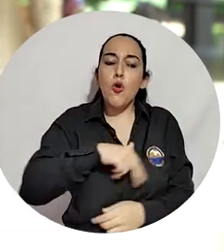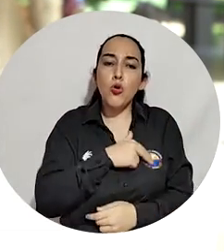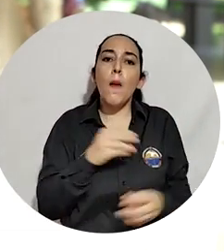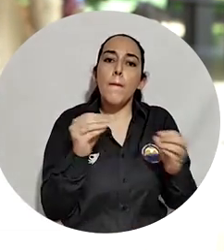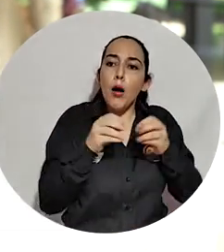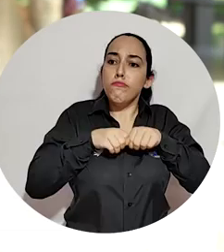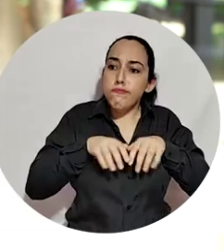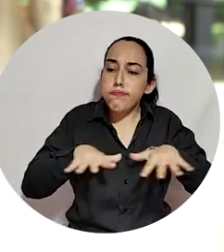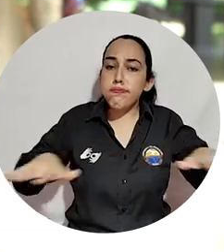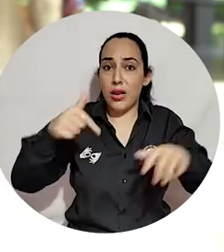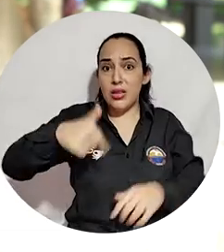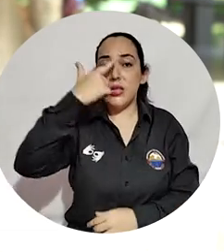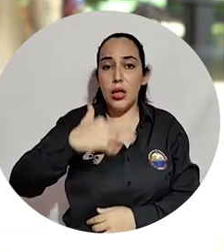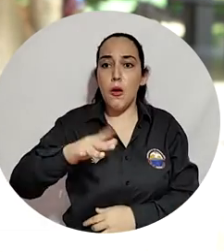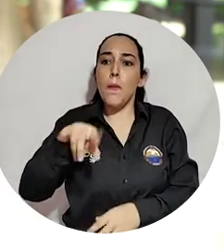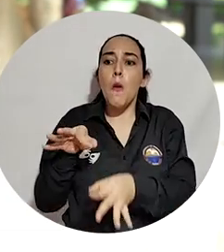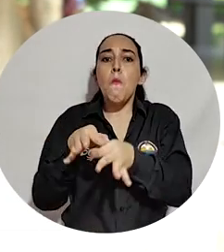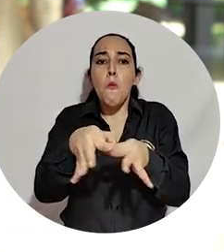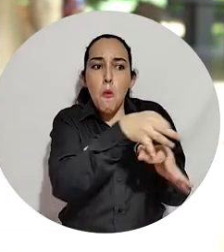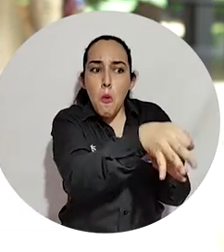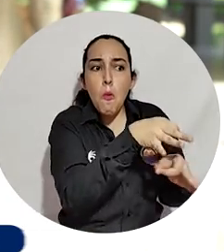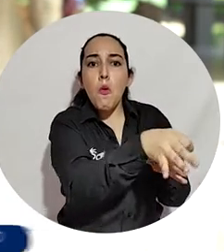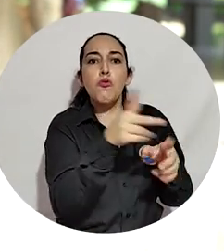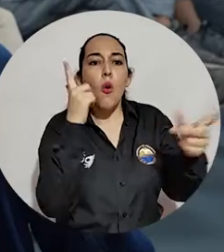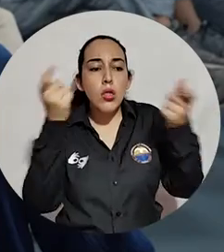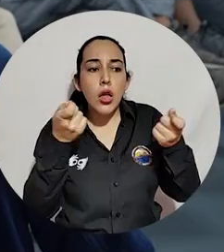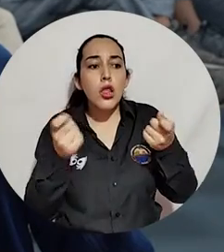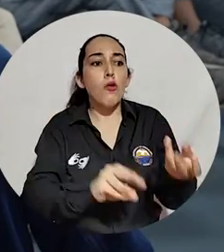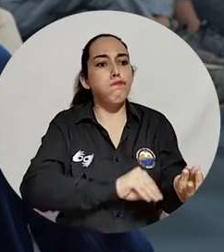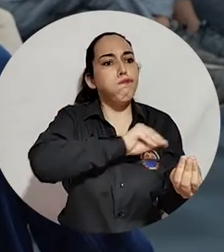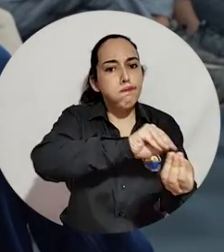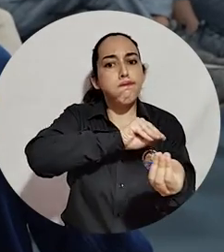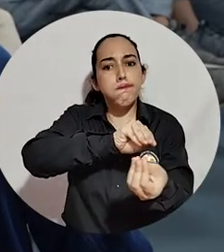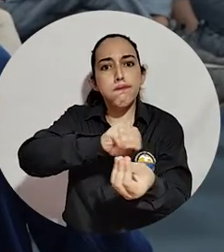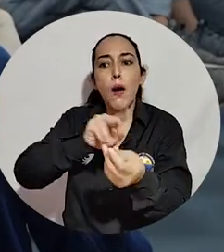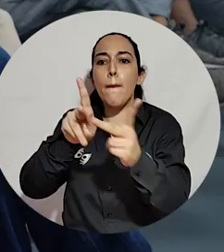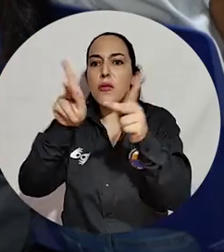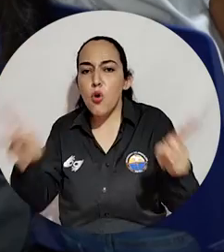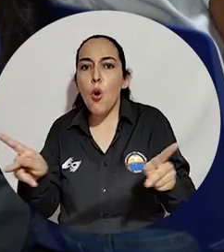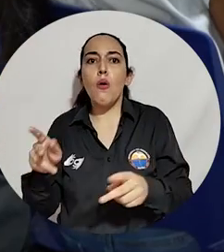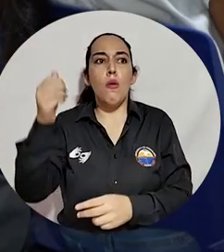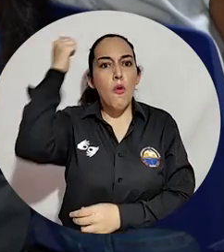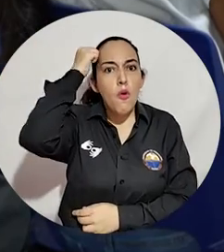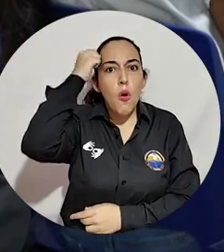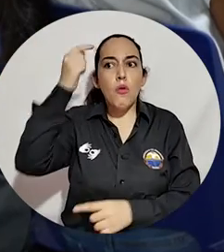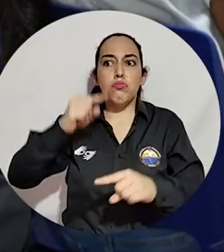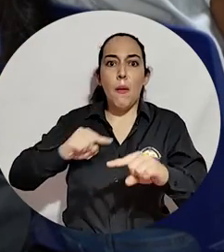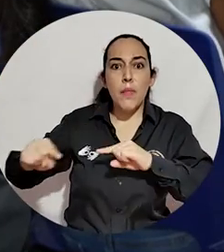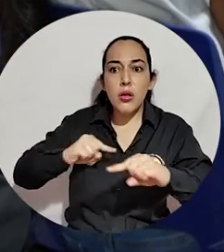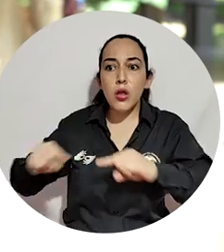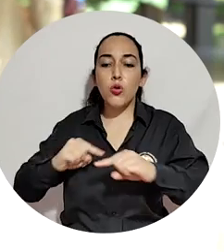queremos expandir en el territorio de Santa Marta o alrededores llevando la Estrategia de Facilitadores, formando a personas, docentes,